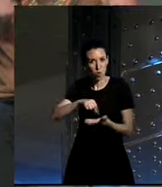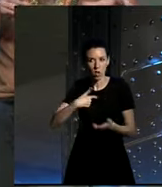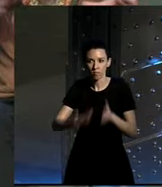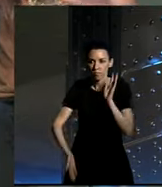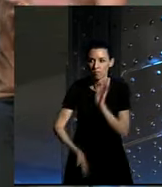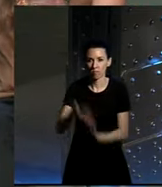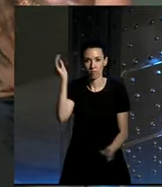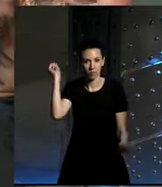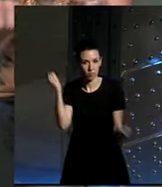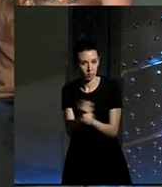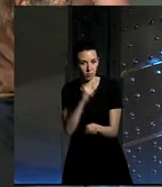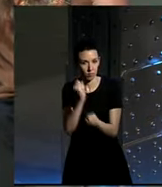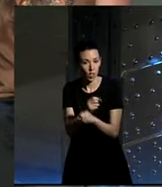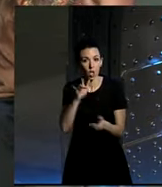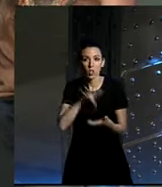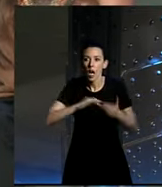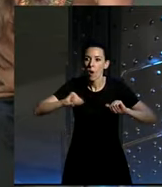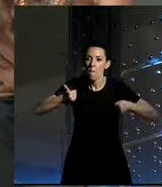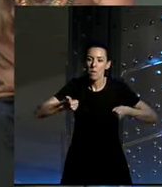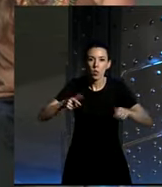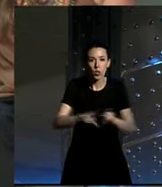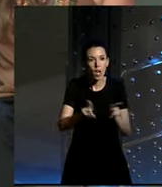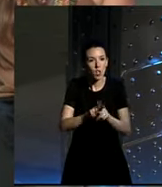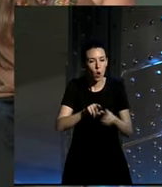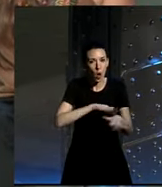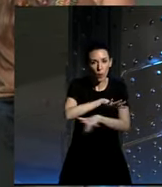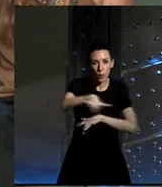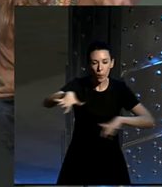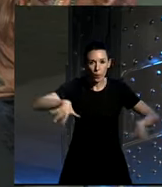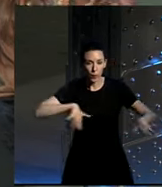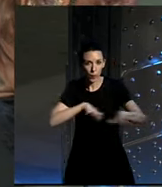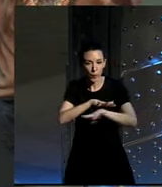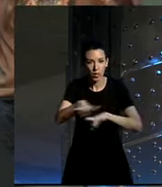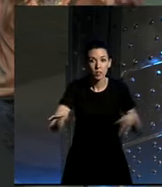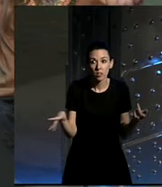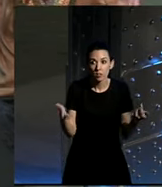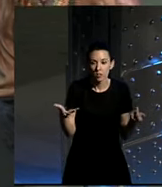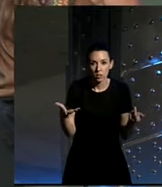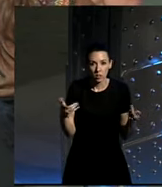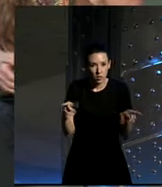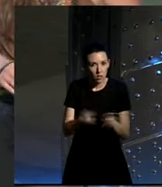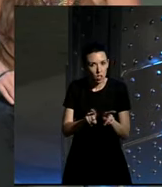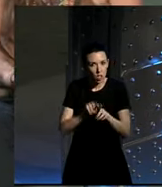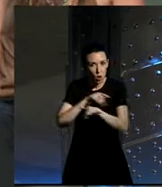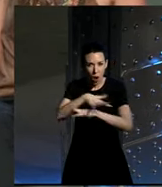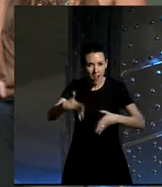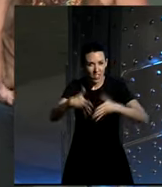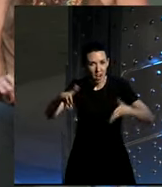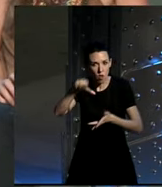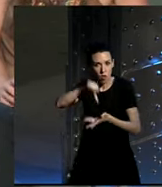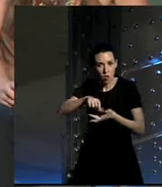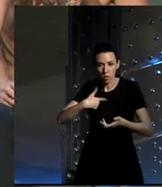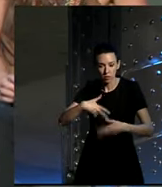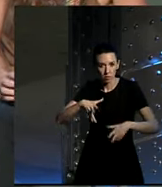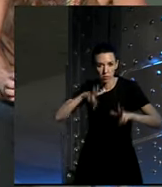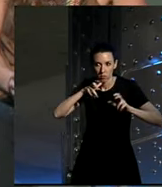a trabajar y es meterte ¿no? como en el flujo ese de la vorágine de la gran ciudad que o sea yo me